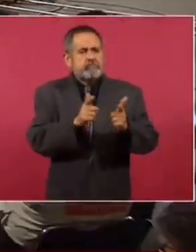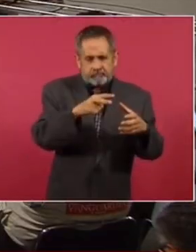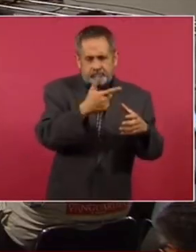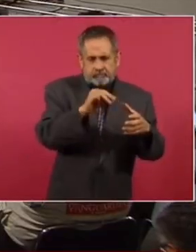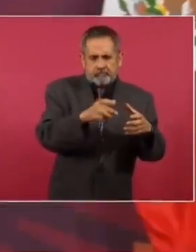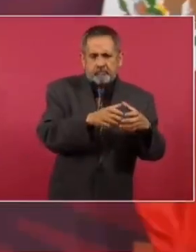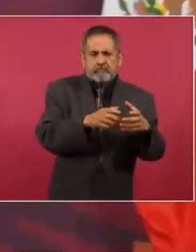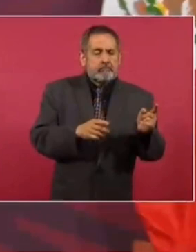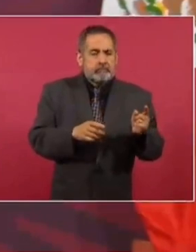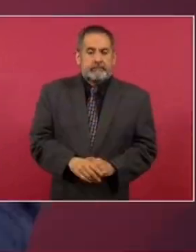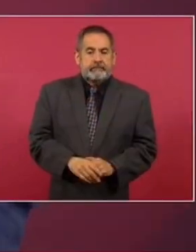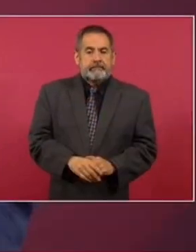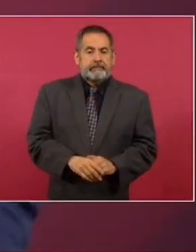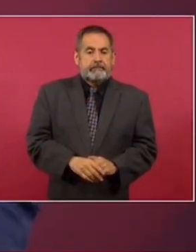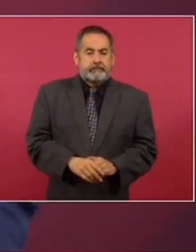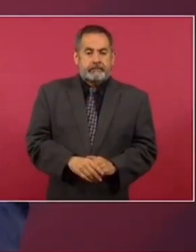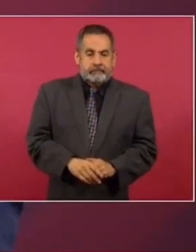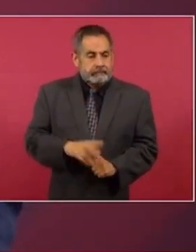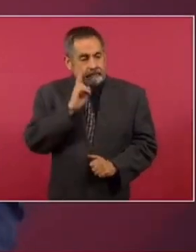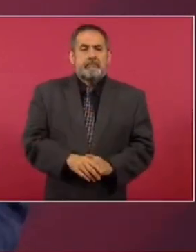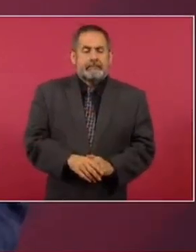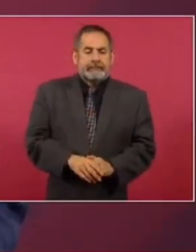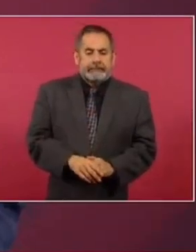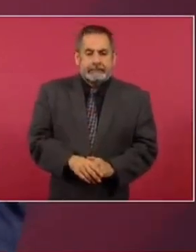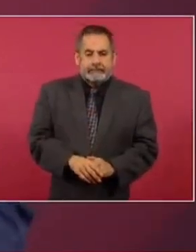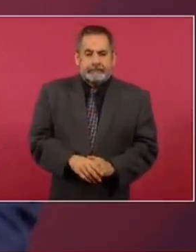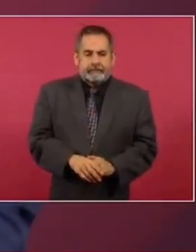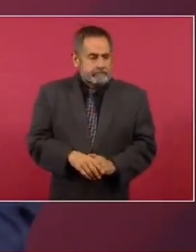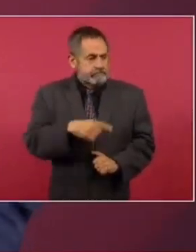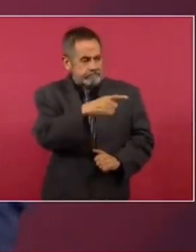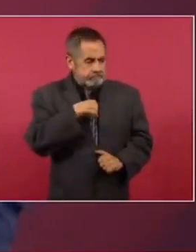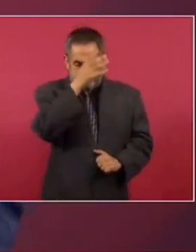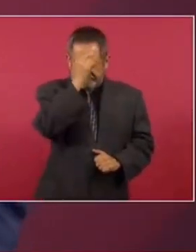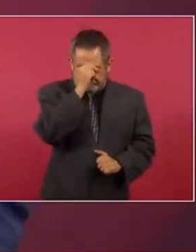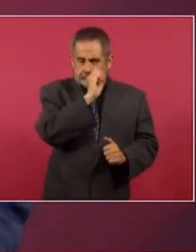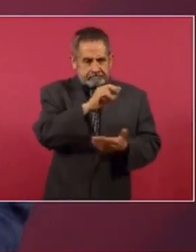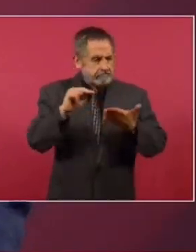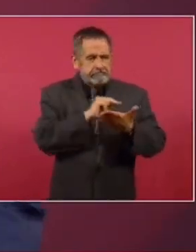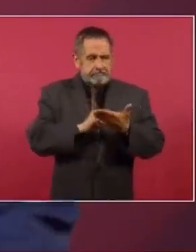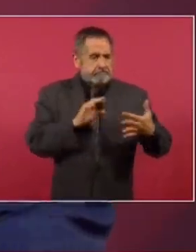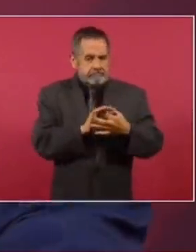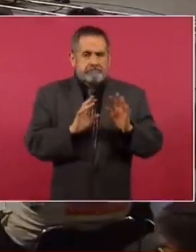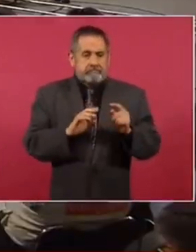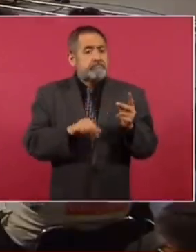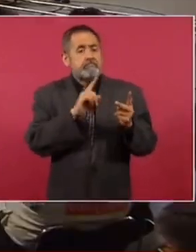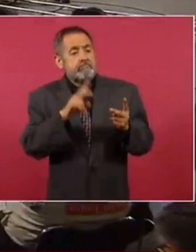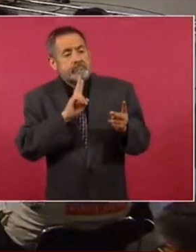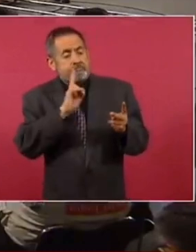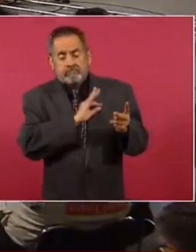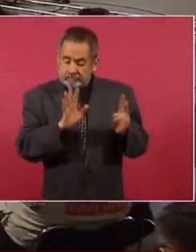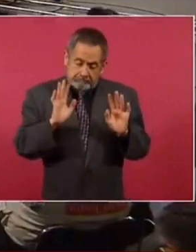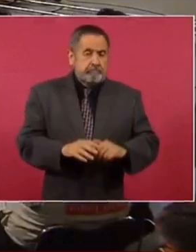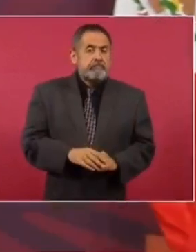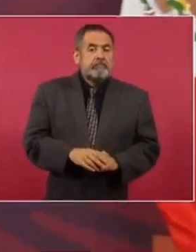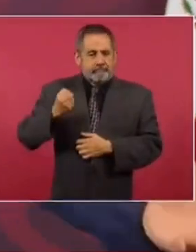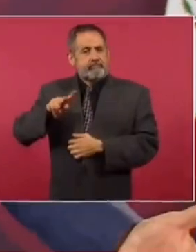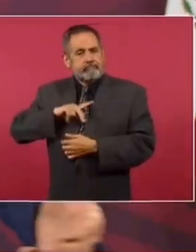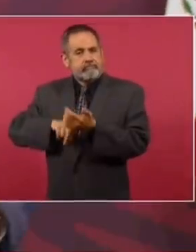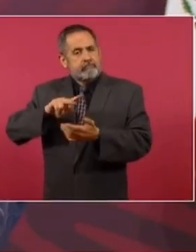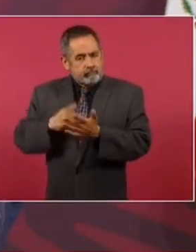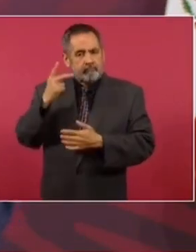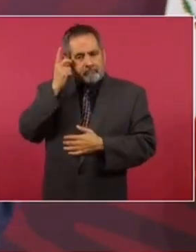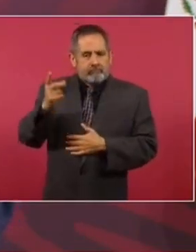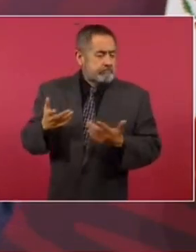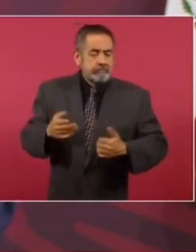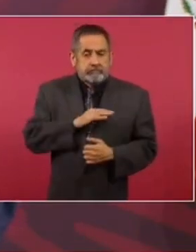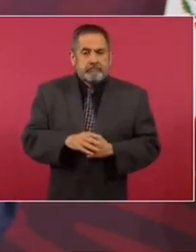Grupo México. Y no es un asunto personal. No se descarta esa posibilidad de que se llegue a un acuerdo. Y también esta otra. Nada. Vamos a